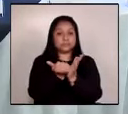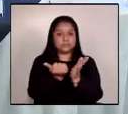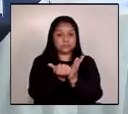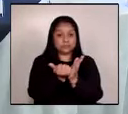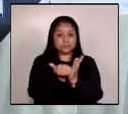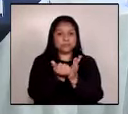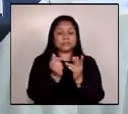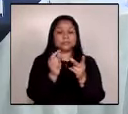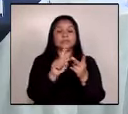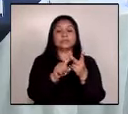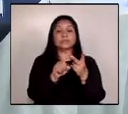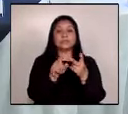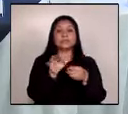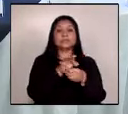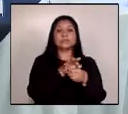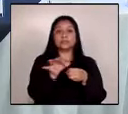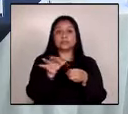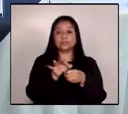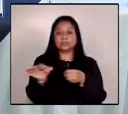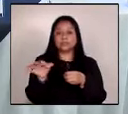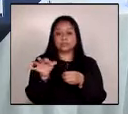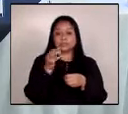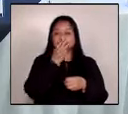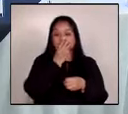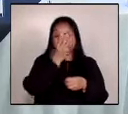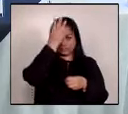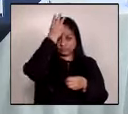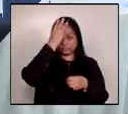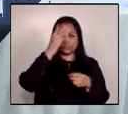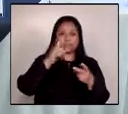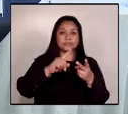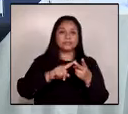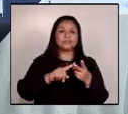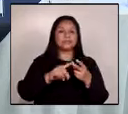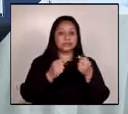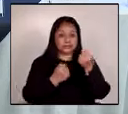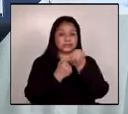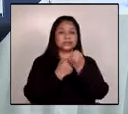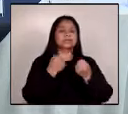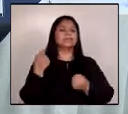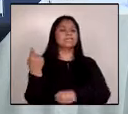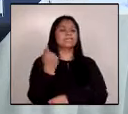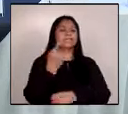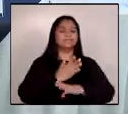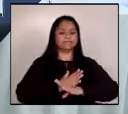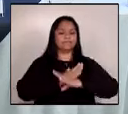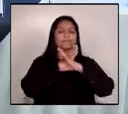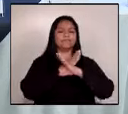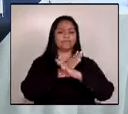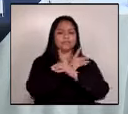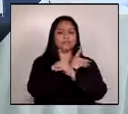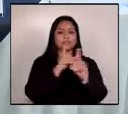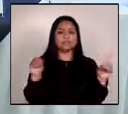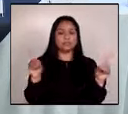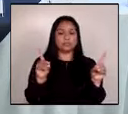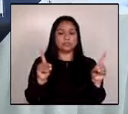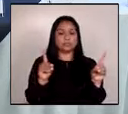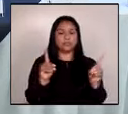A los pueblos indígenas, pilares de la defensa de la democracia